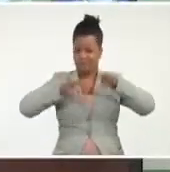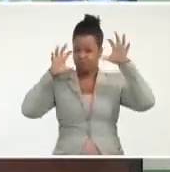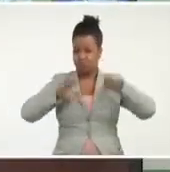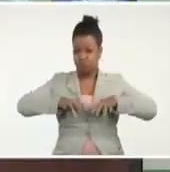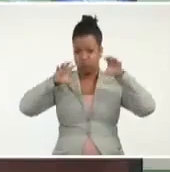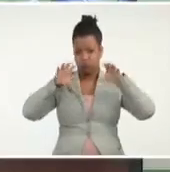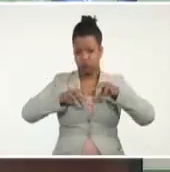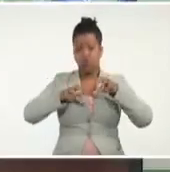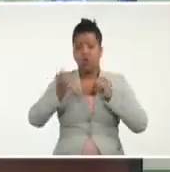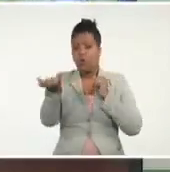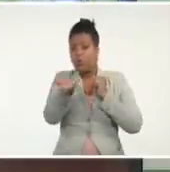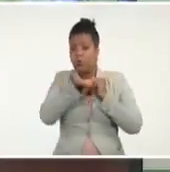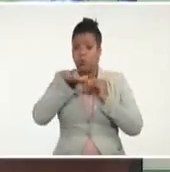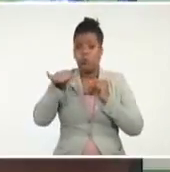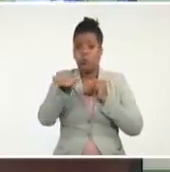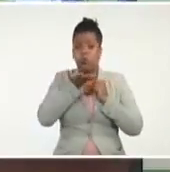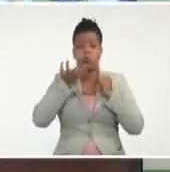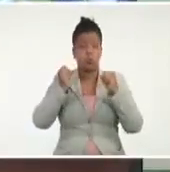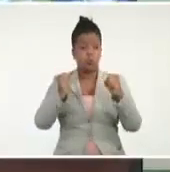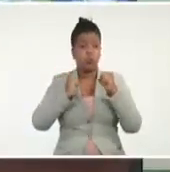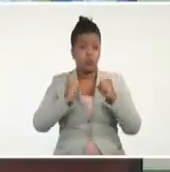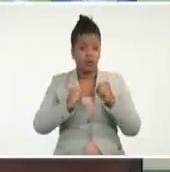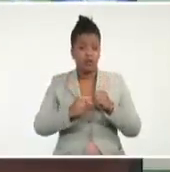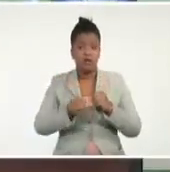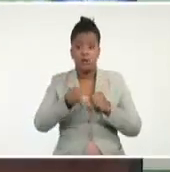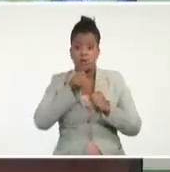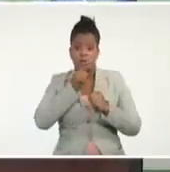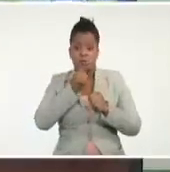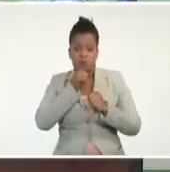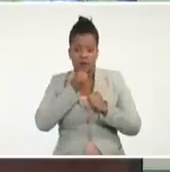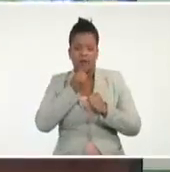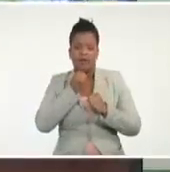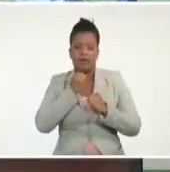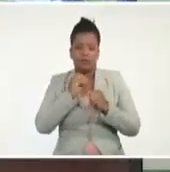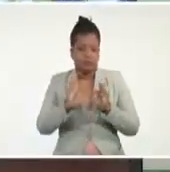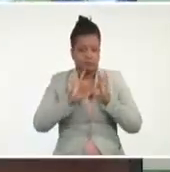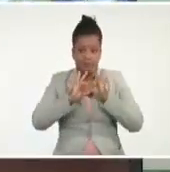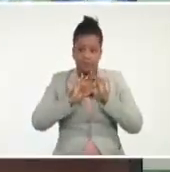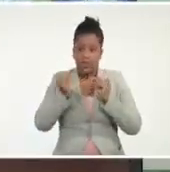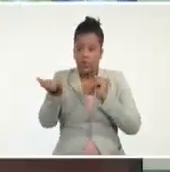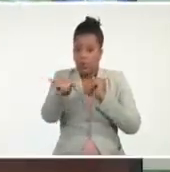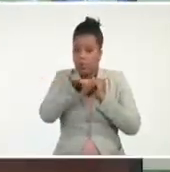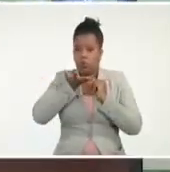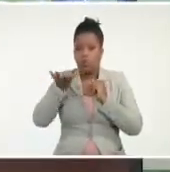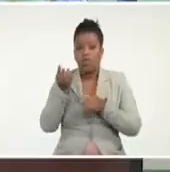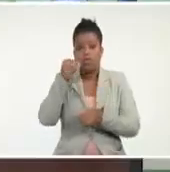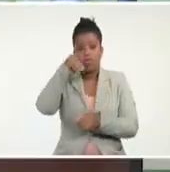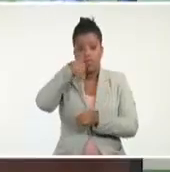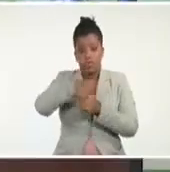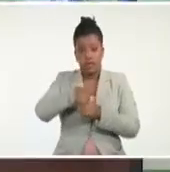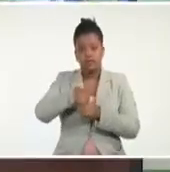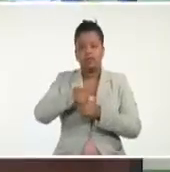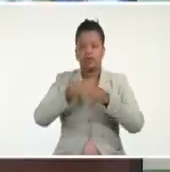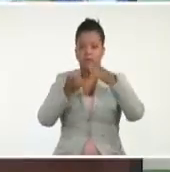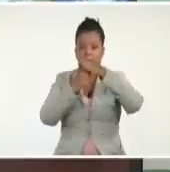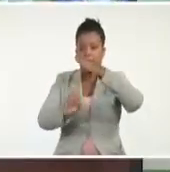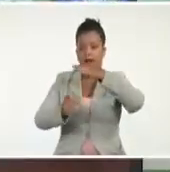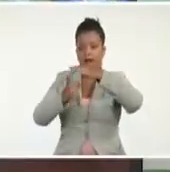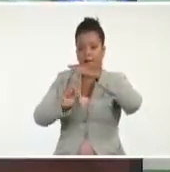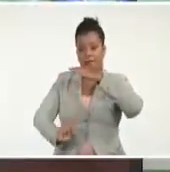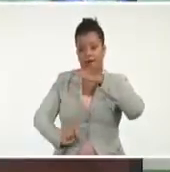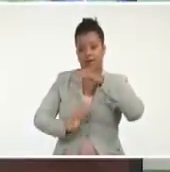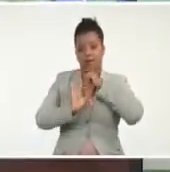puede haber vientos fuertes, ahí puede haber muchos fenómenos severos dentro de esas tormentas eléctricas. Por lo tanto,